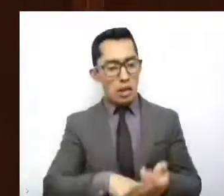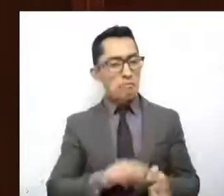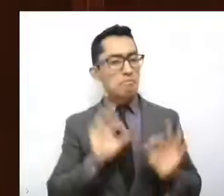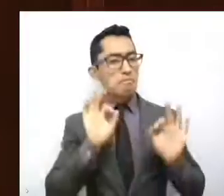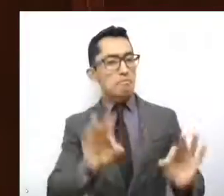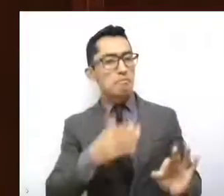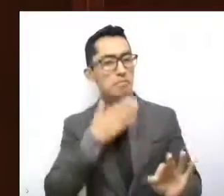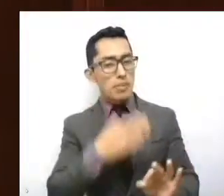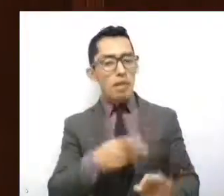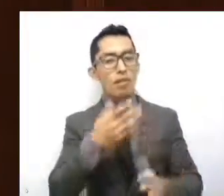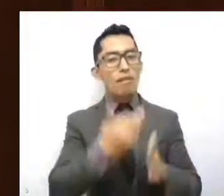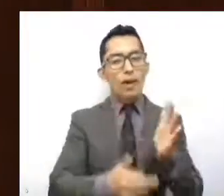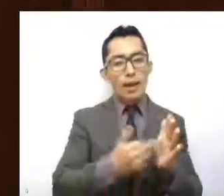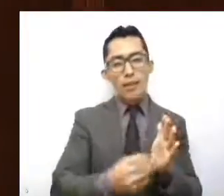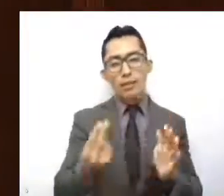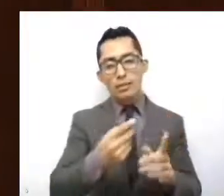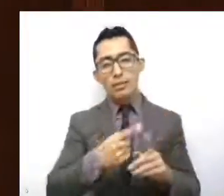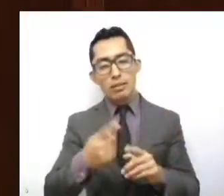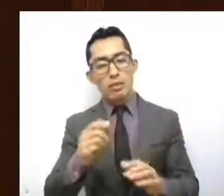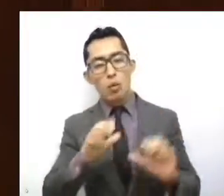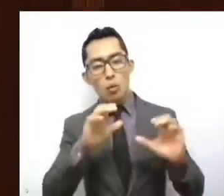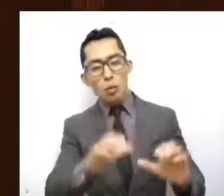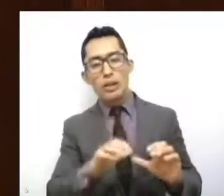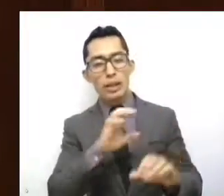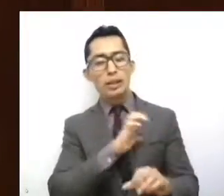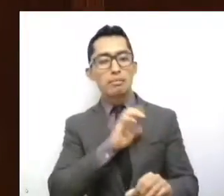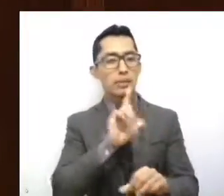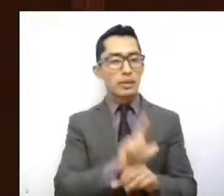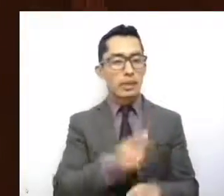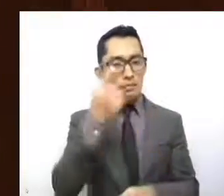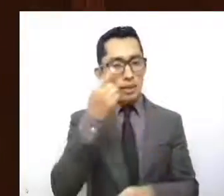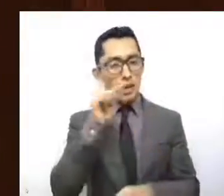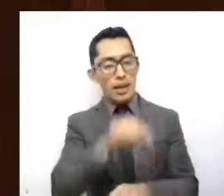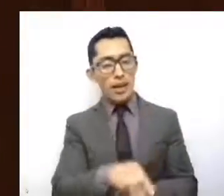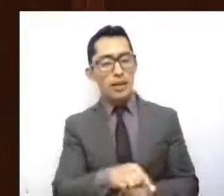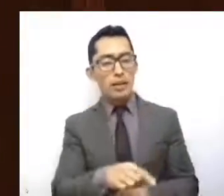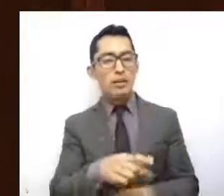necesidades y cuidados especiales, propios,